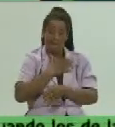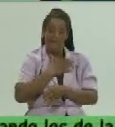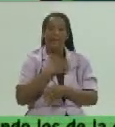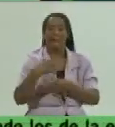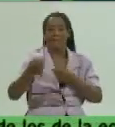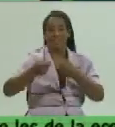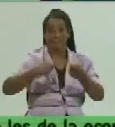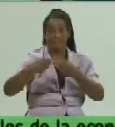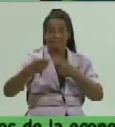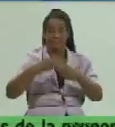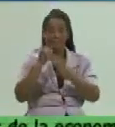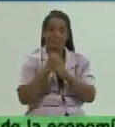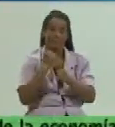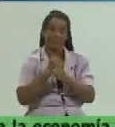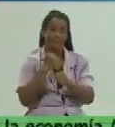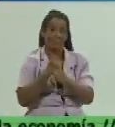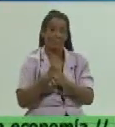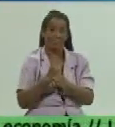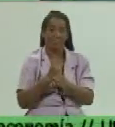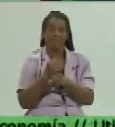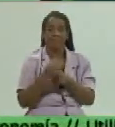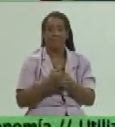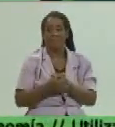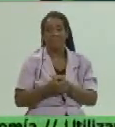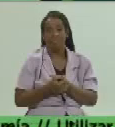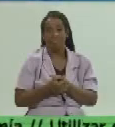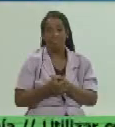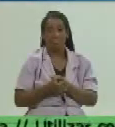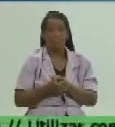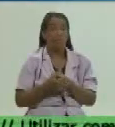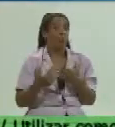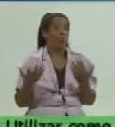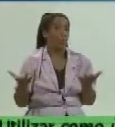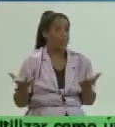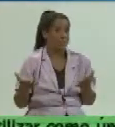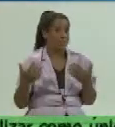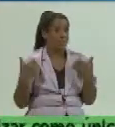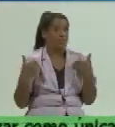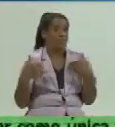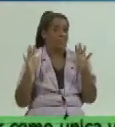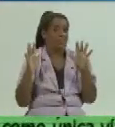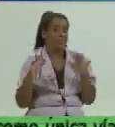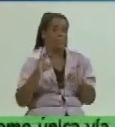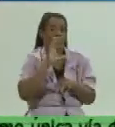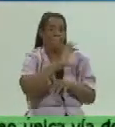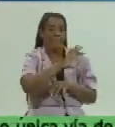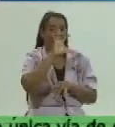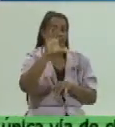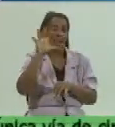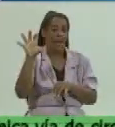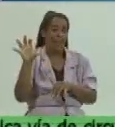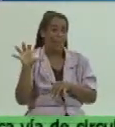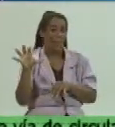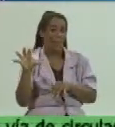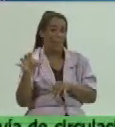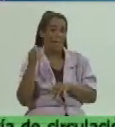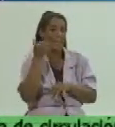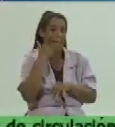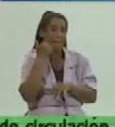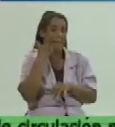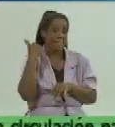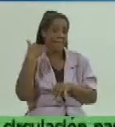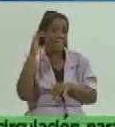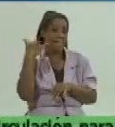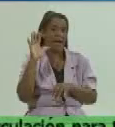estas labores de manera tendría el reto entonces de que sus mercados estén menos o más abastecidos que